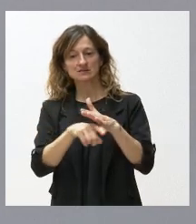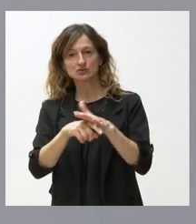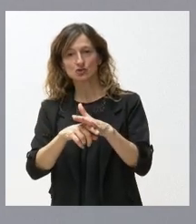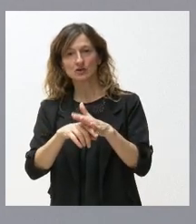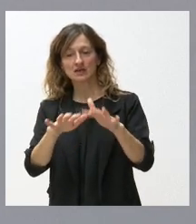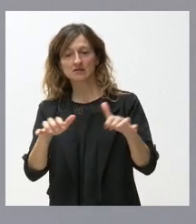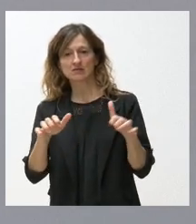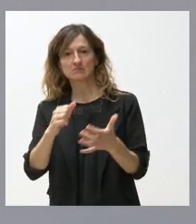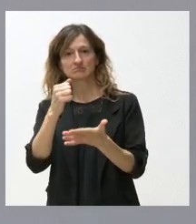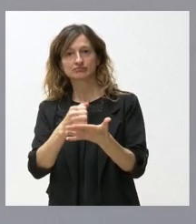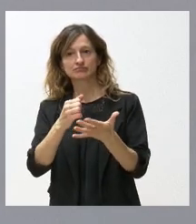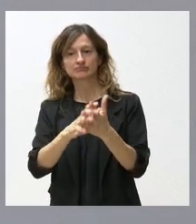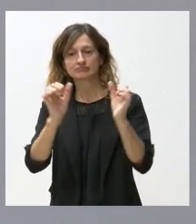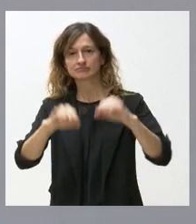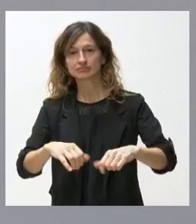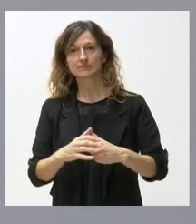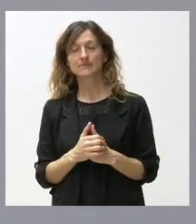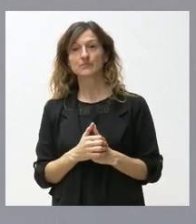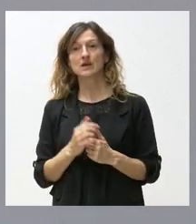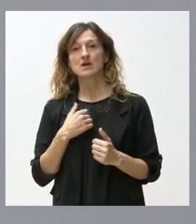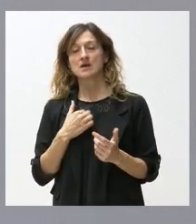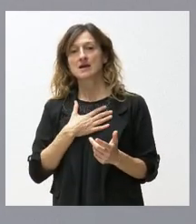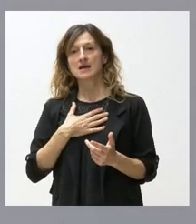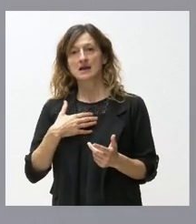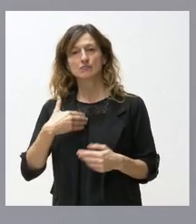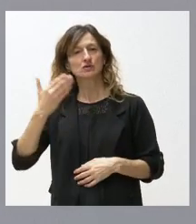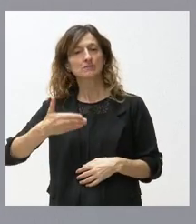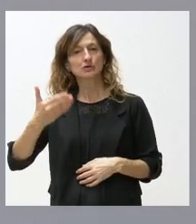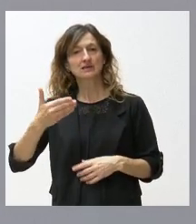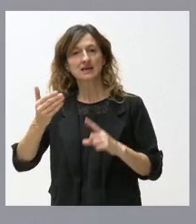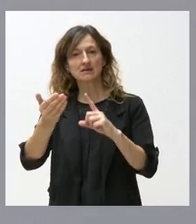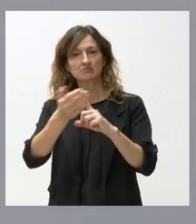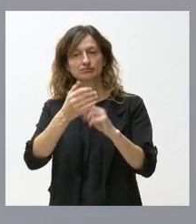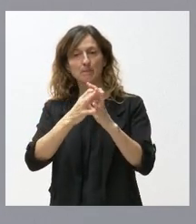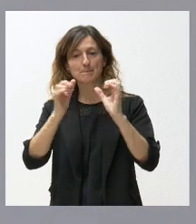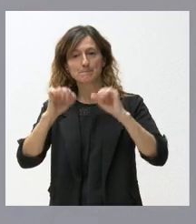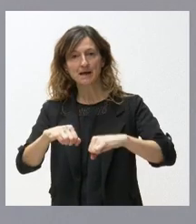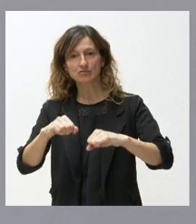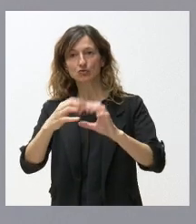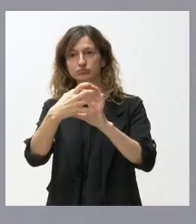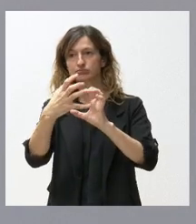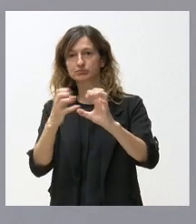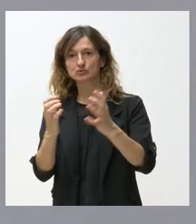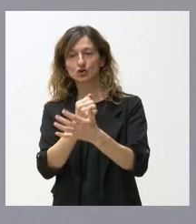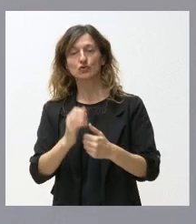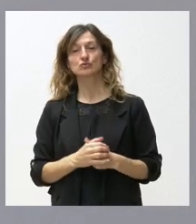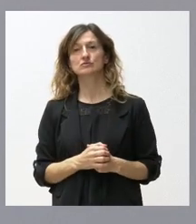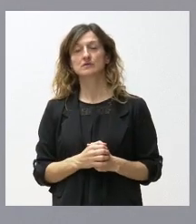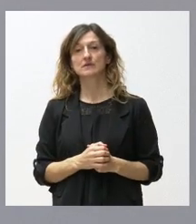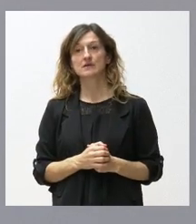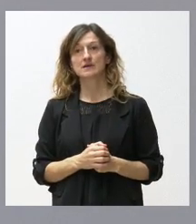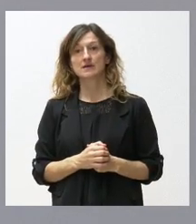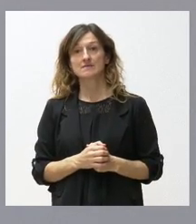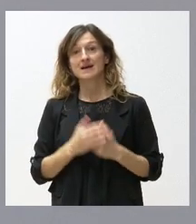parlamentaria. Esto es lo que buscamos también. Yo creo que sería muy relevante poder alcanzar este pacto entre todos. El instrumento básico, ¿cuál es? Es